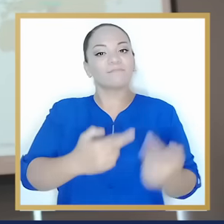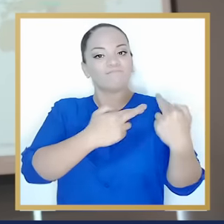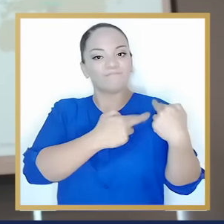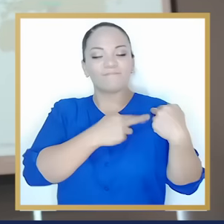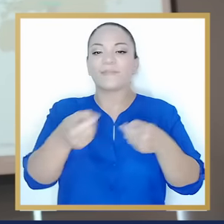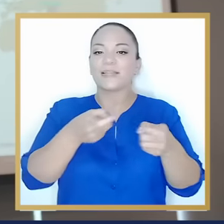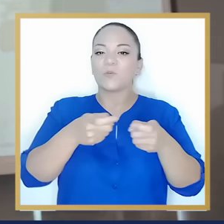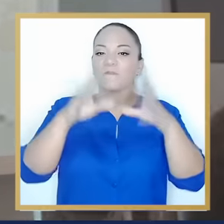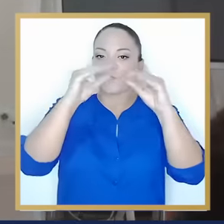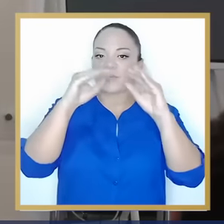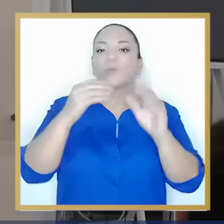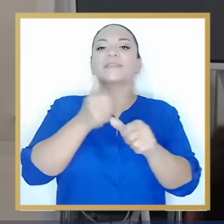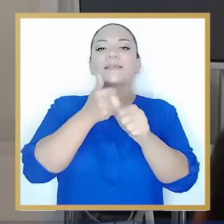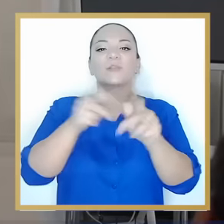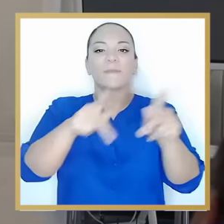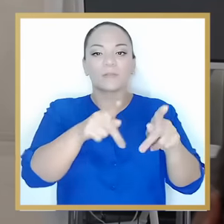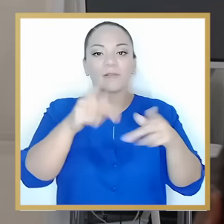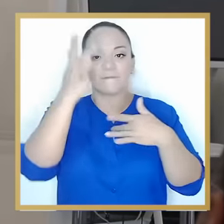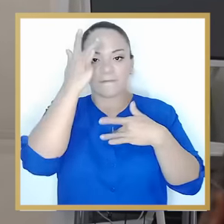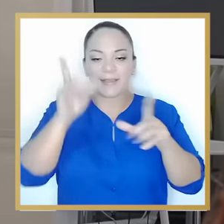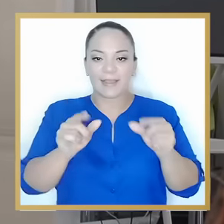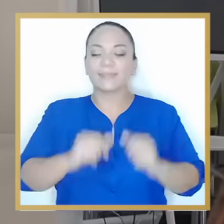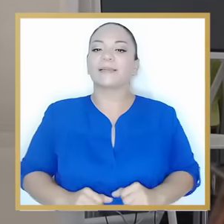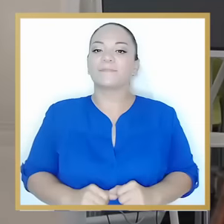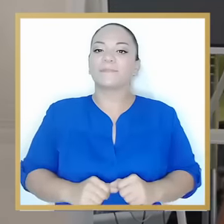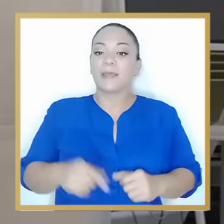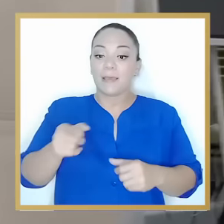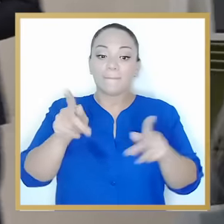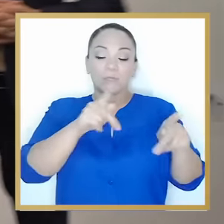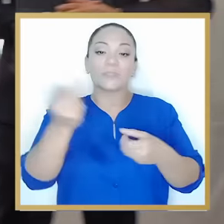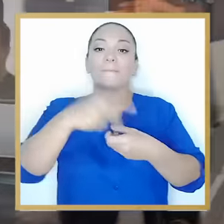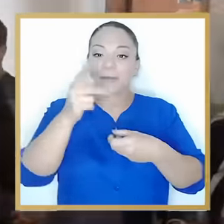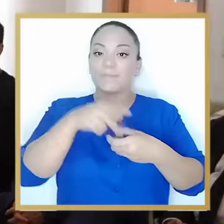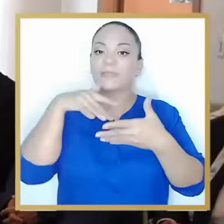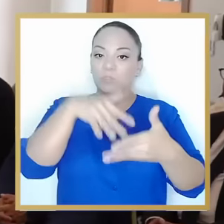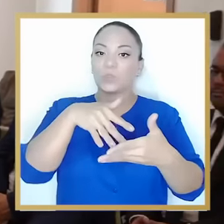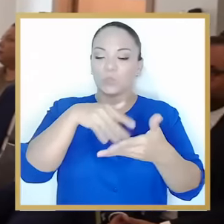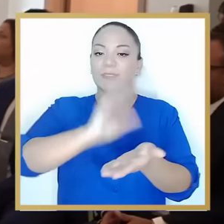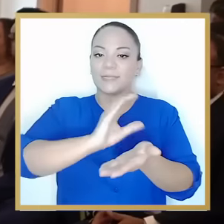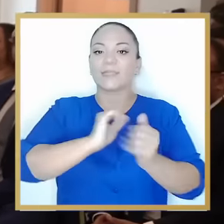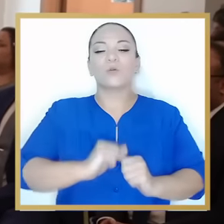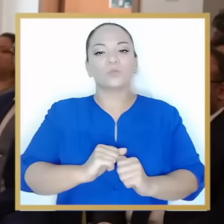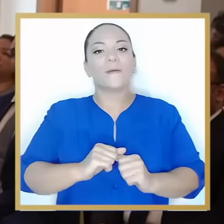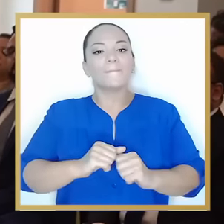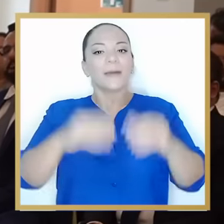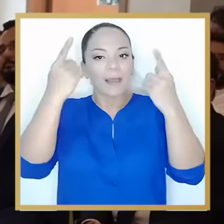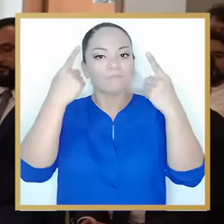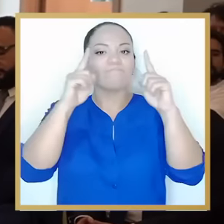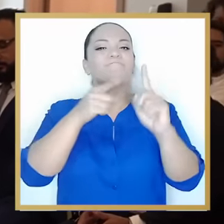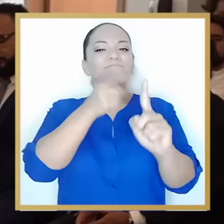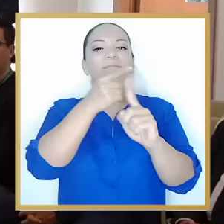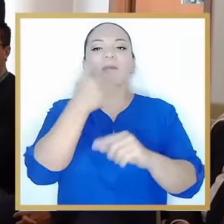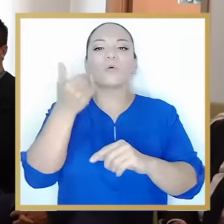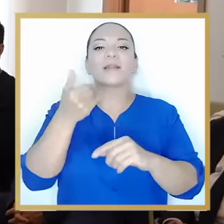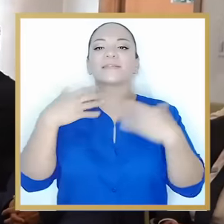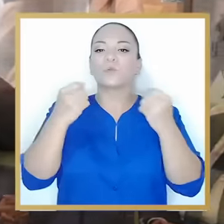encargará del manejo de información y seguimiento de pacientes con cáncer que participan en estudios clínicos con un alcance global con el potencial